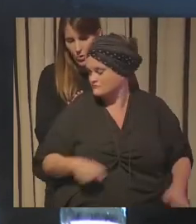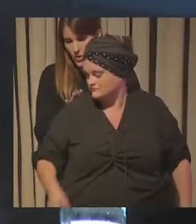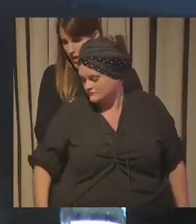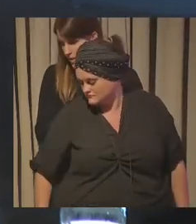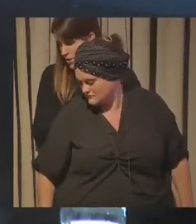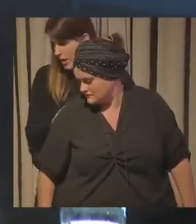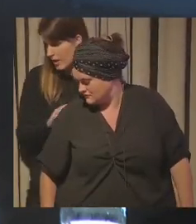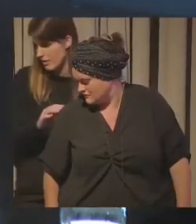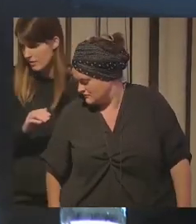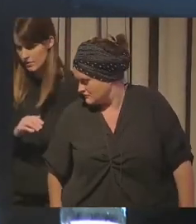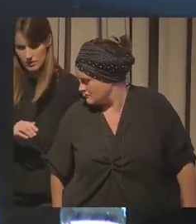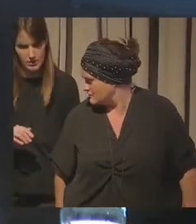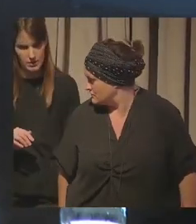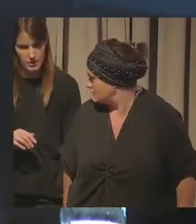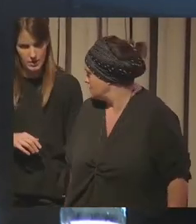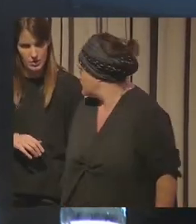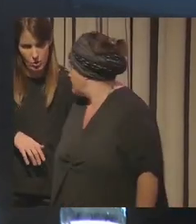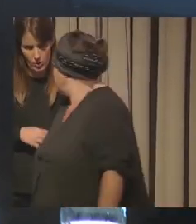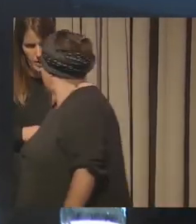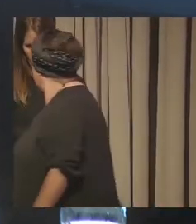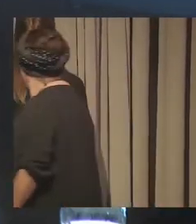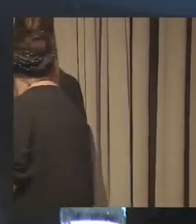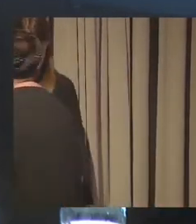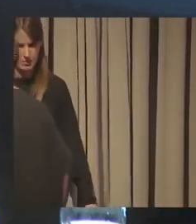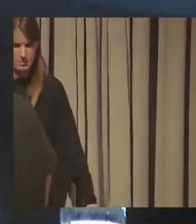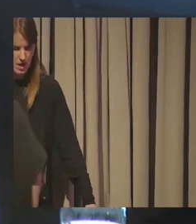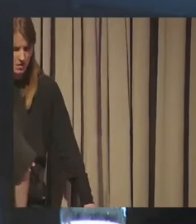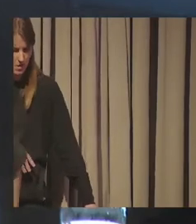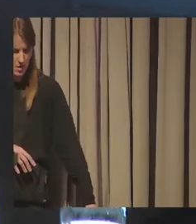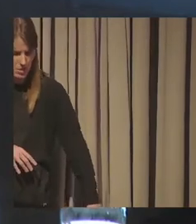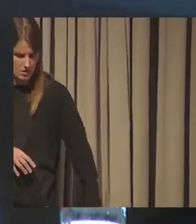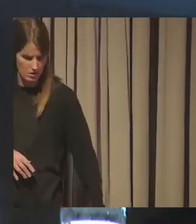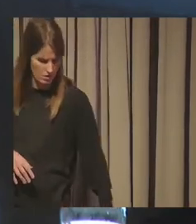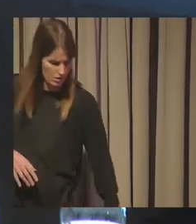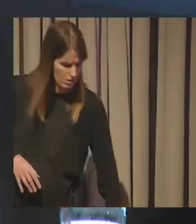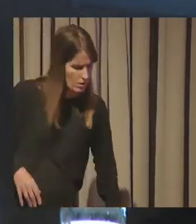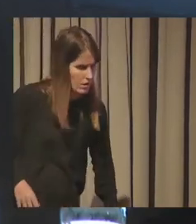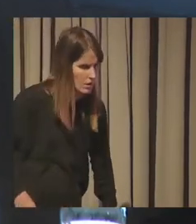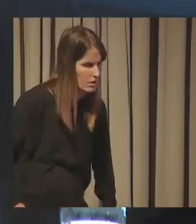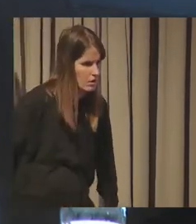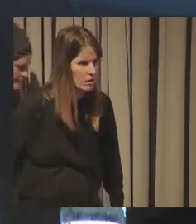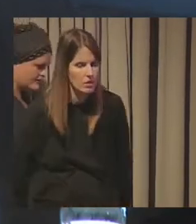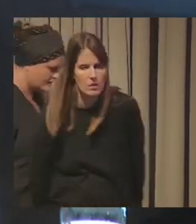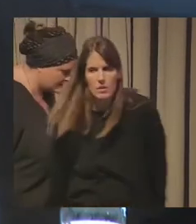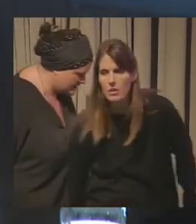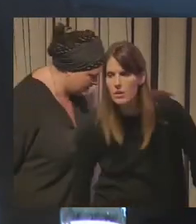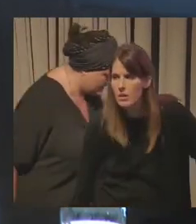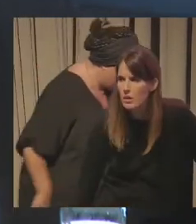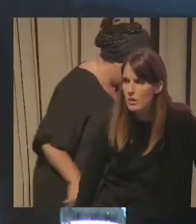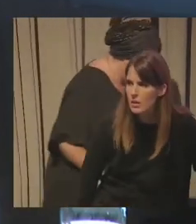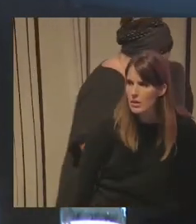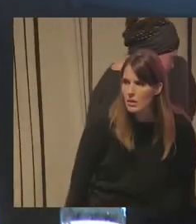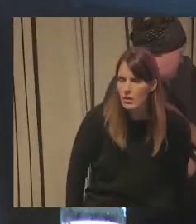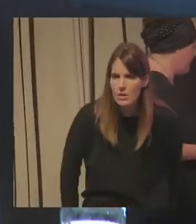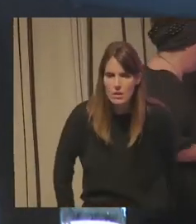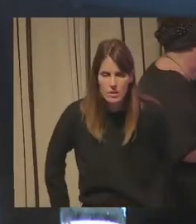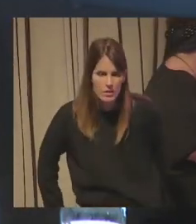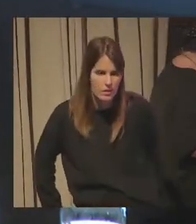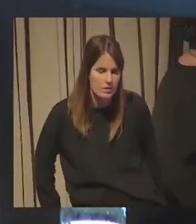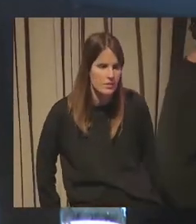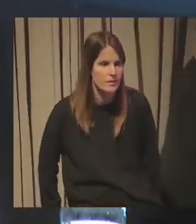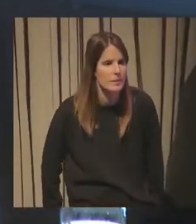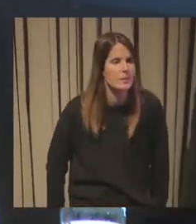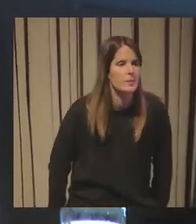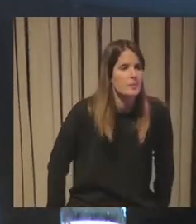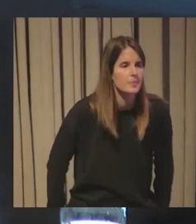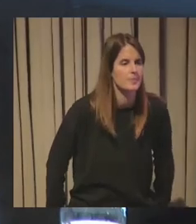bueno poco más o menos vas oliendo que está saliendo y luego supongo que esto será igual en otros ámbitos pero